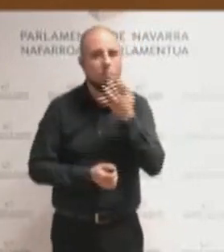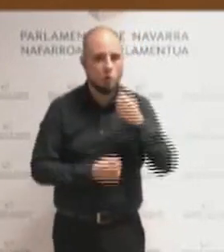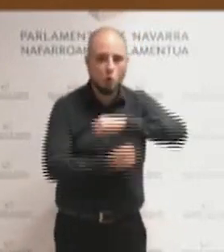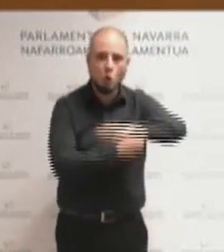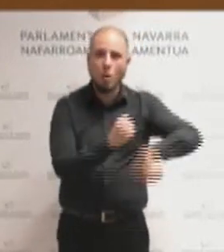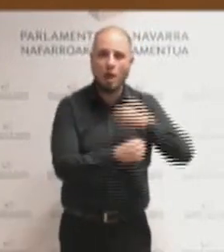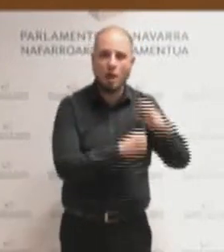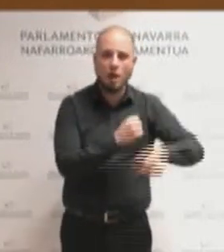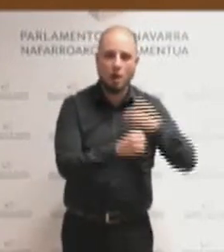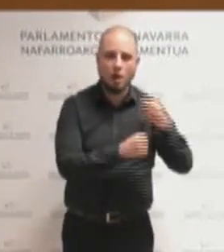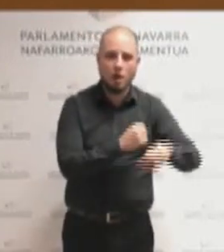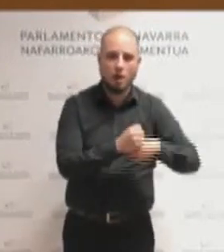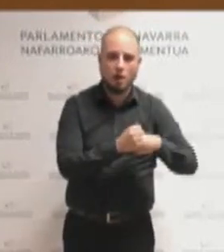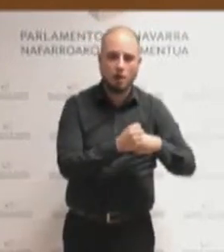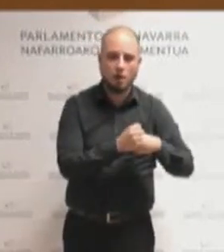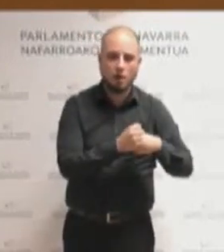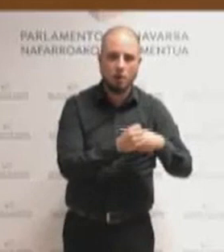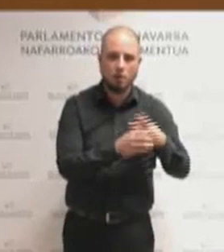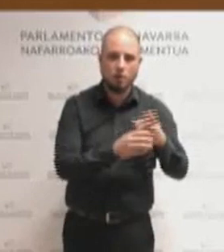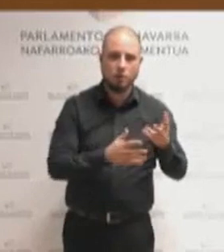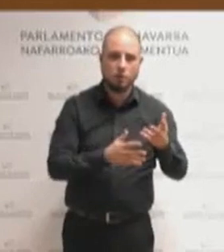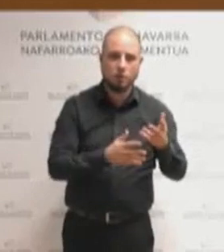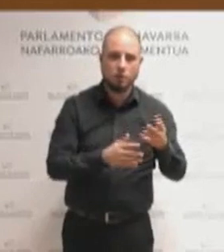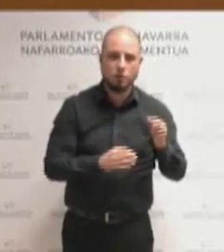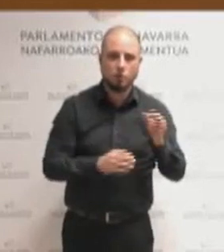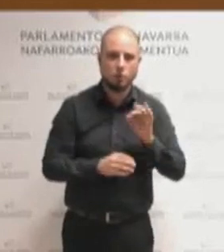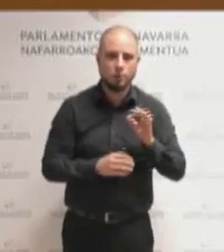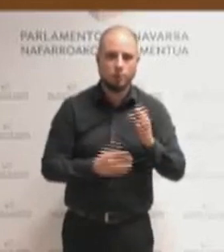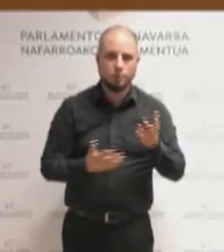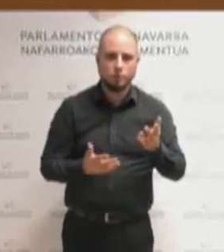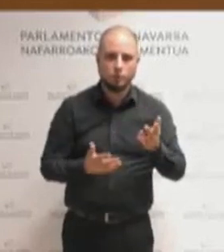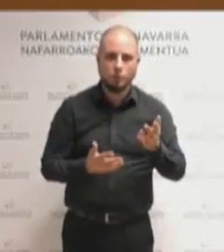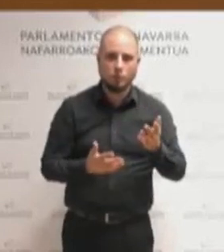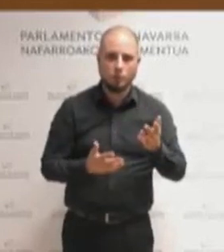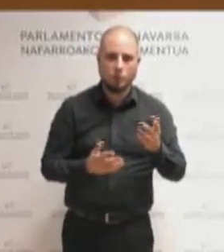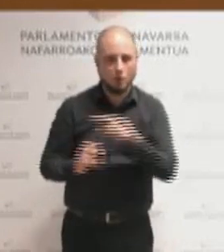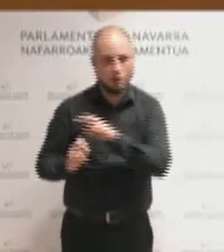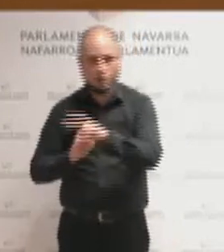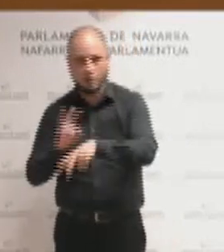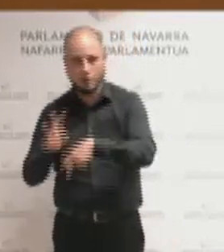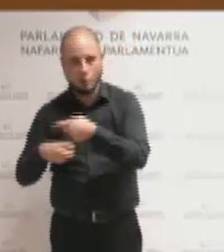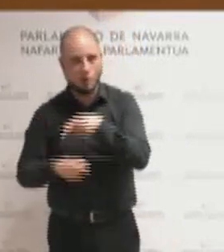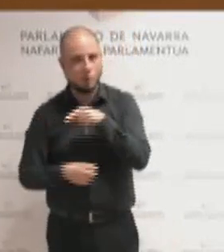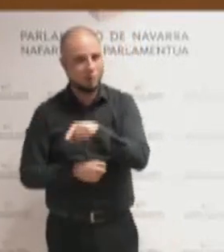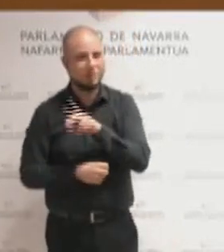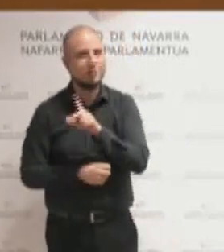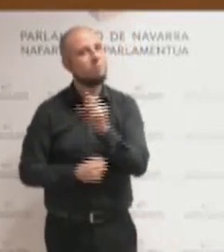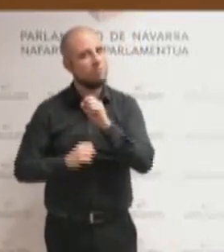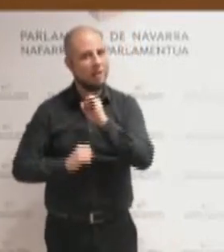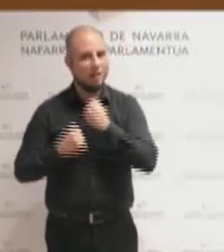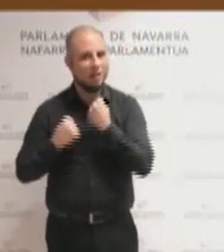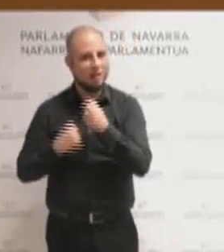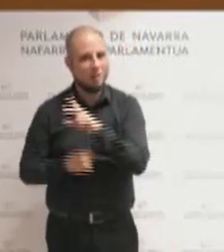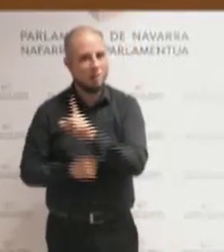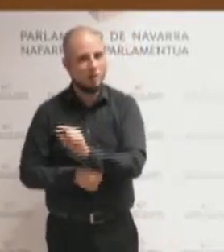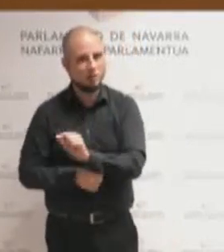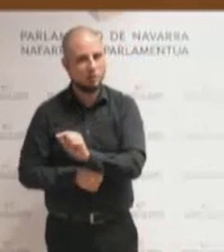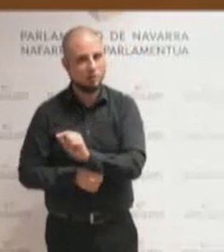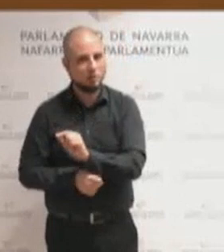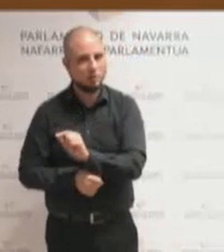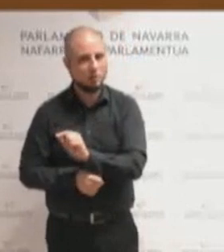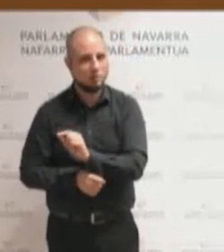por ejemplo, la que se deriva de las energías renovables es más barata. Pero toda